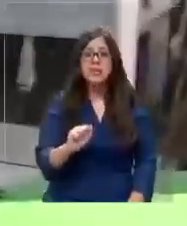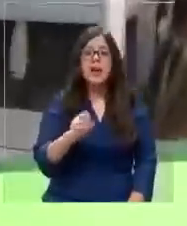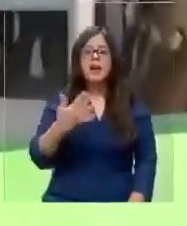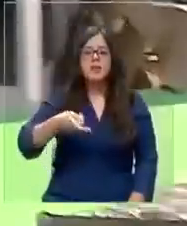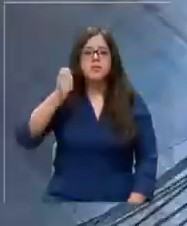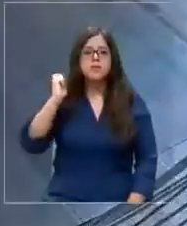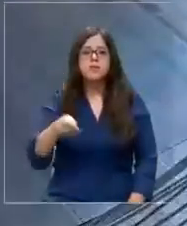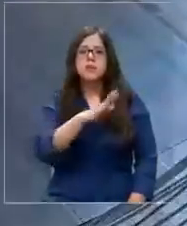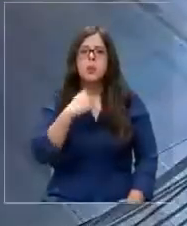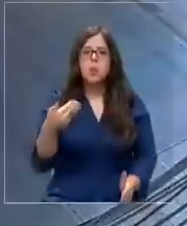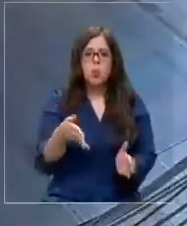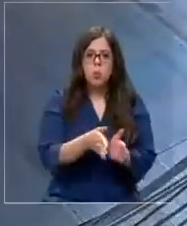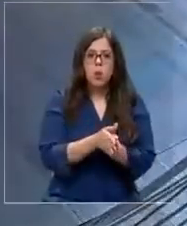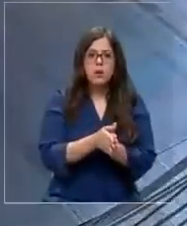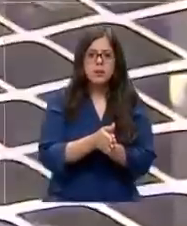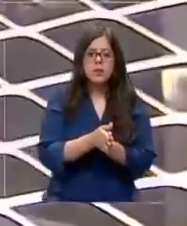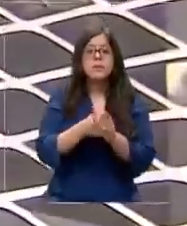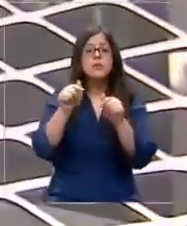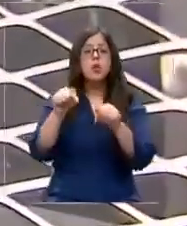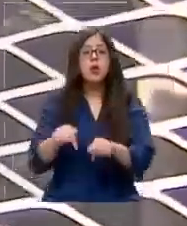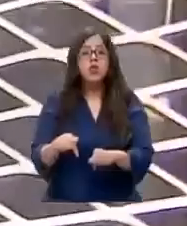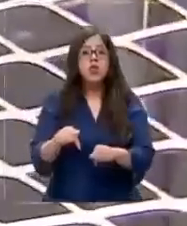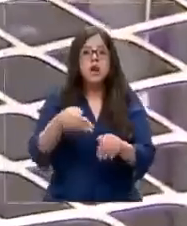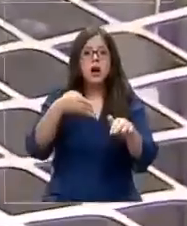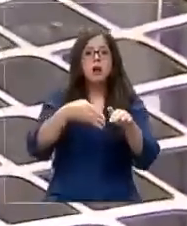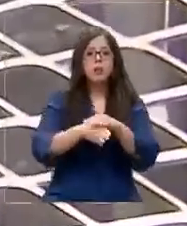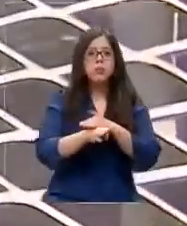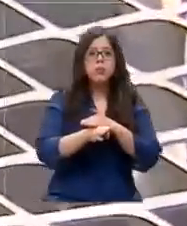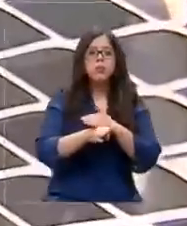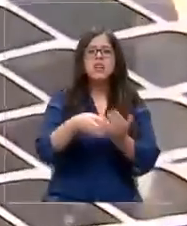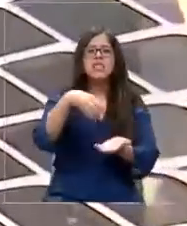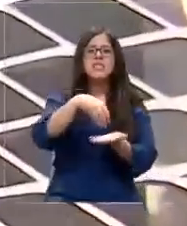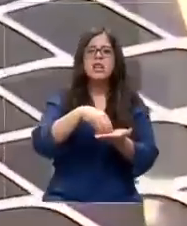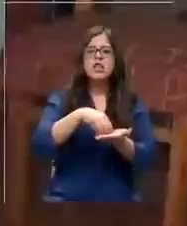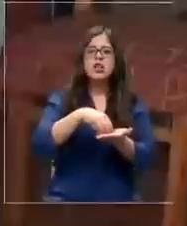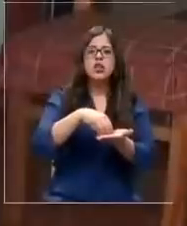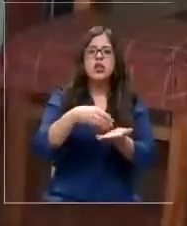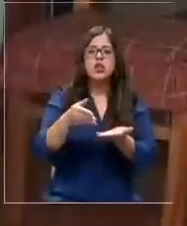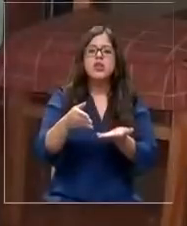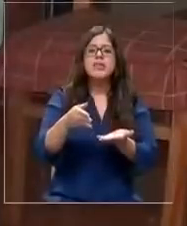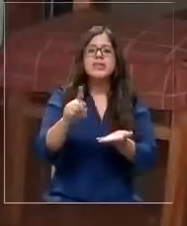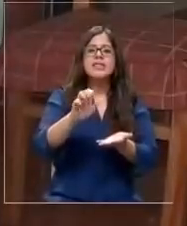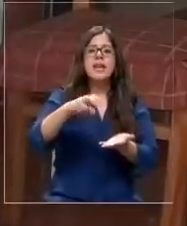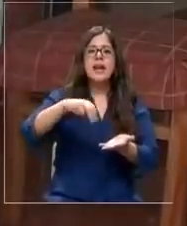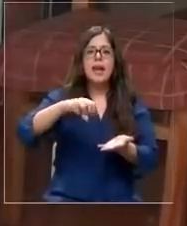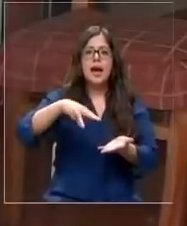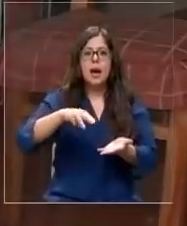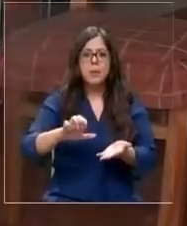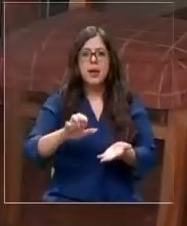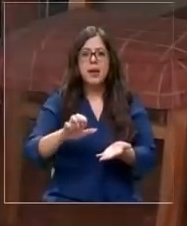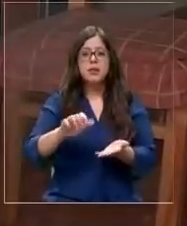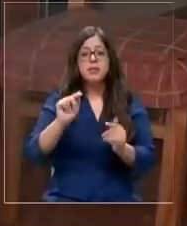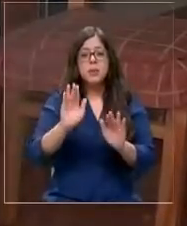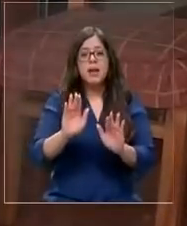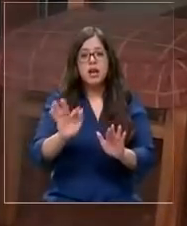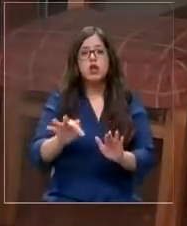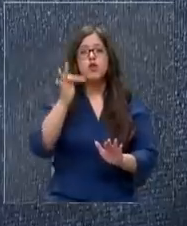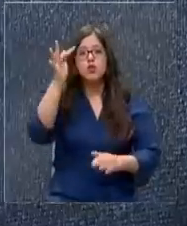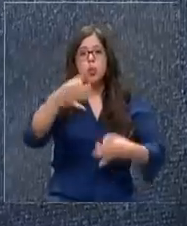formalizado por homicidio. Hoy está internado en un centro del Sename al ser menor de edad, esperando su futuro judicial.